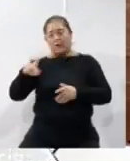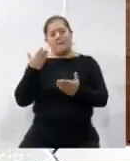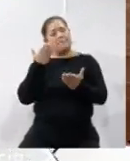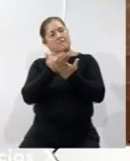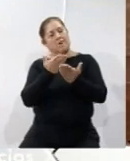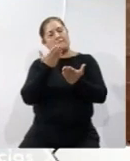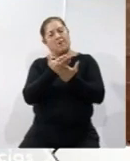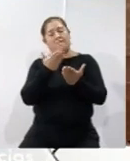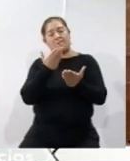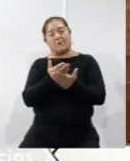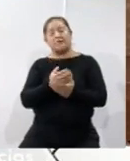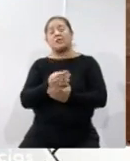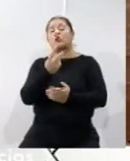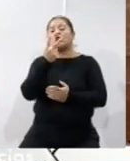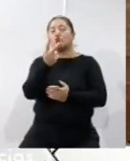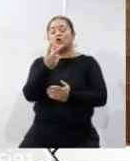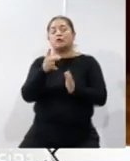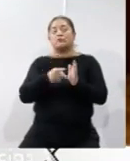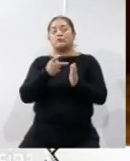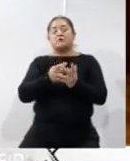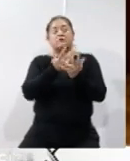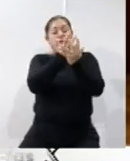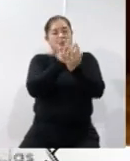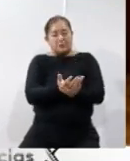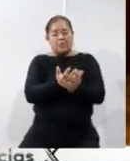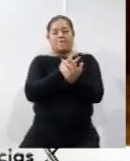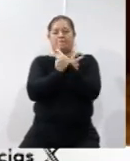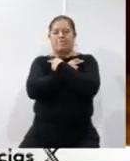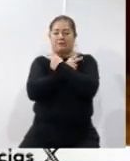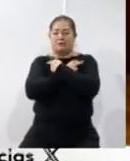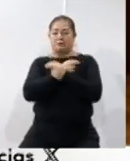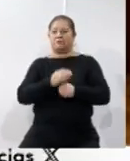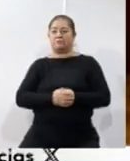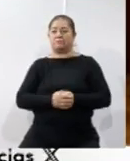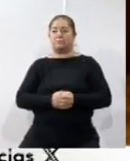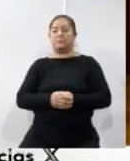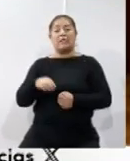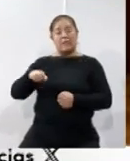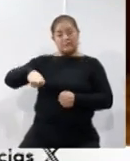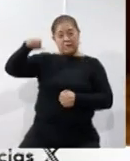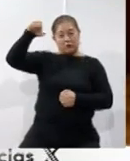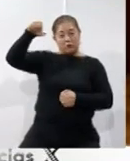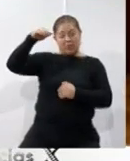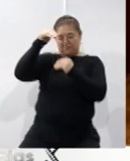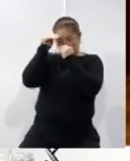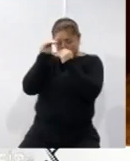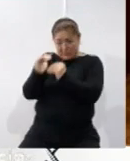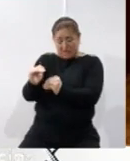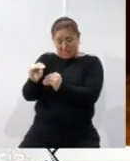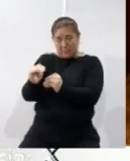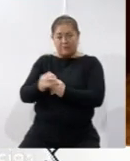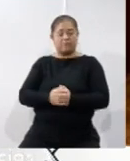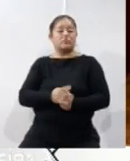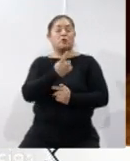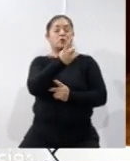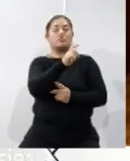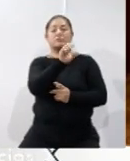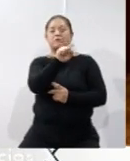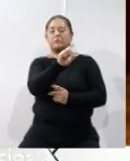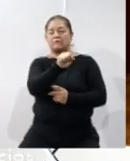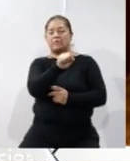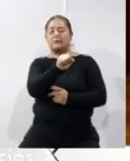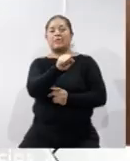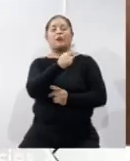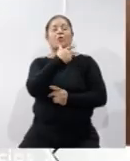trabajo, también dos periodos de vacaciones al año. También, ¿estatura mínima o es...? 1,60 para los varones,